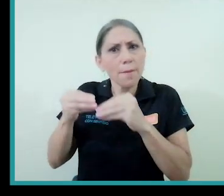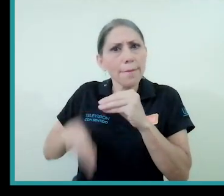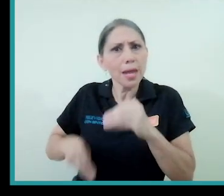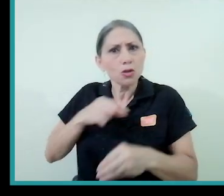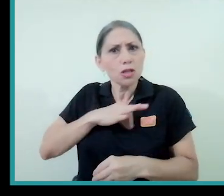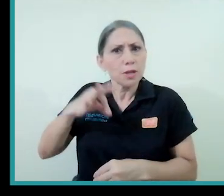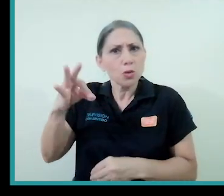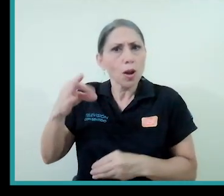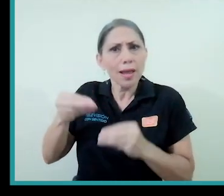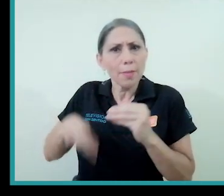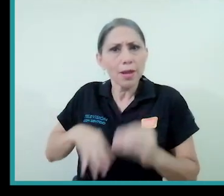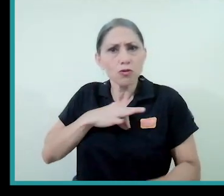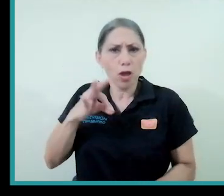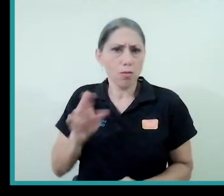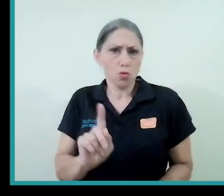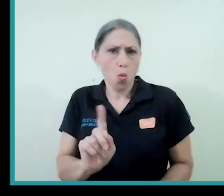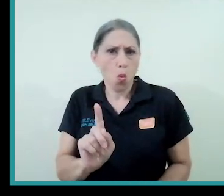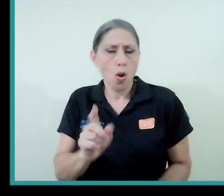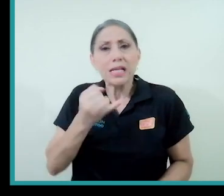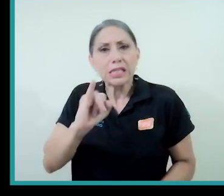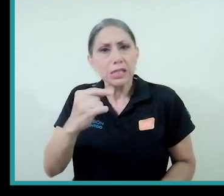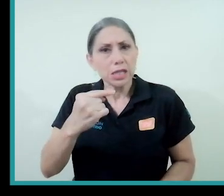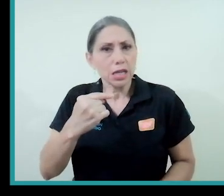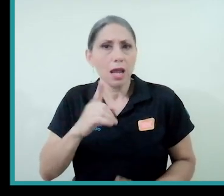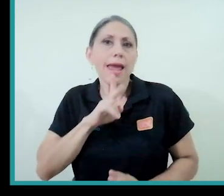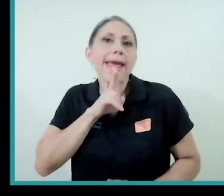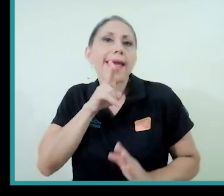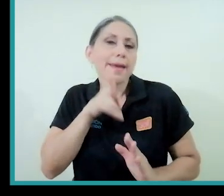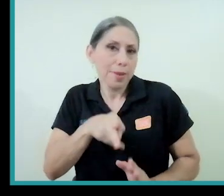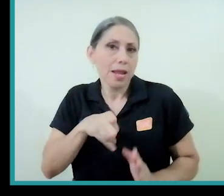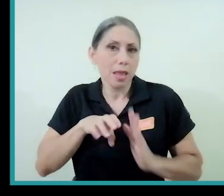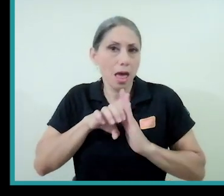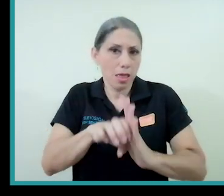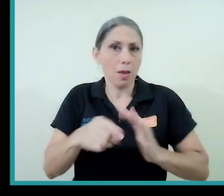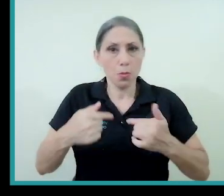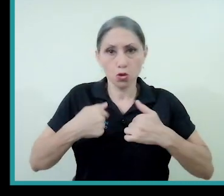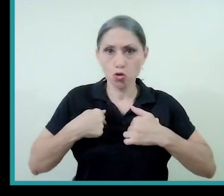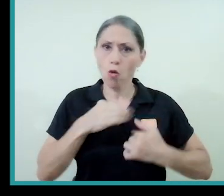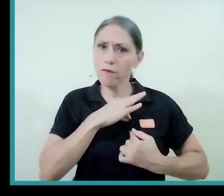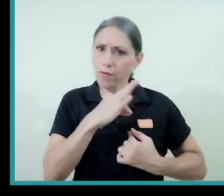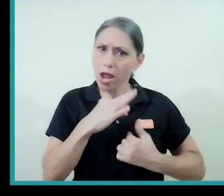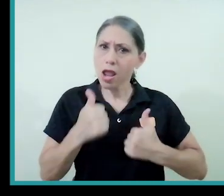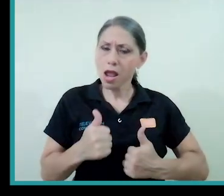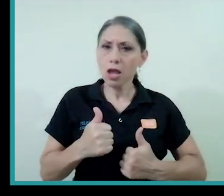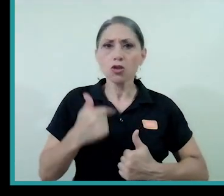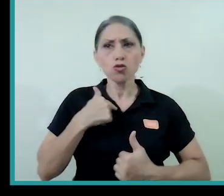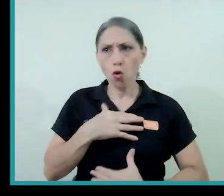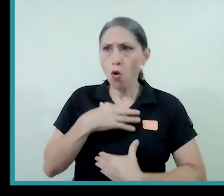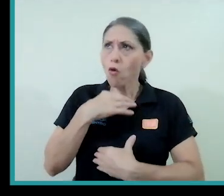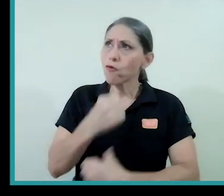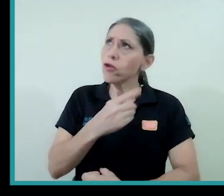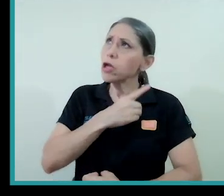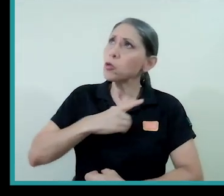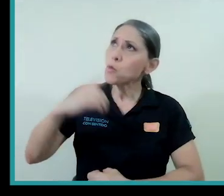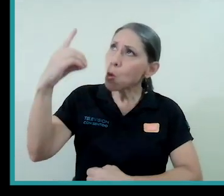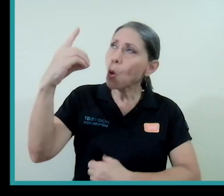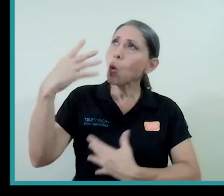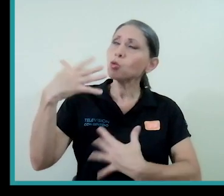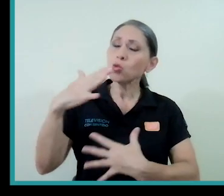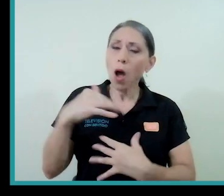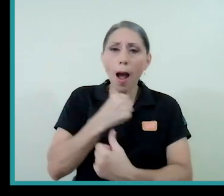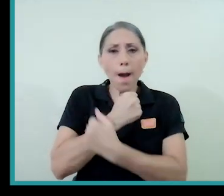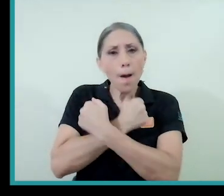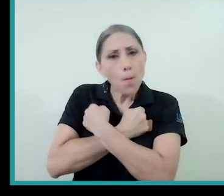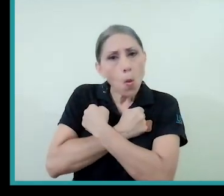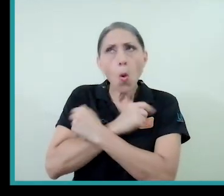Porque si realmente yo soy una persona de fe y confío en que hay una divinidad amorosa, protectora, que está cerca